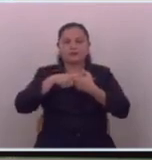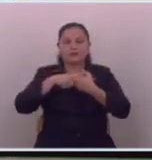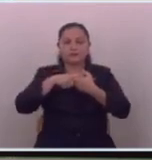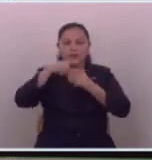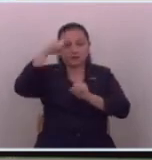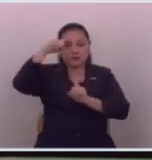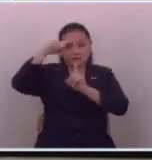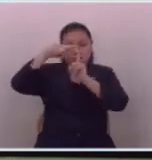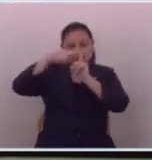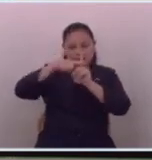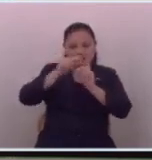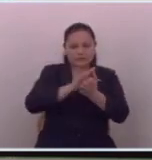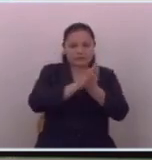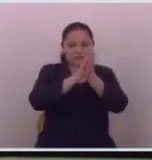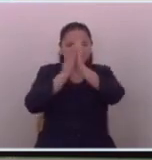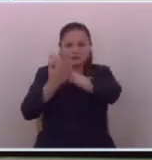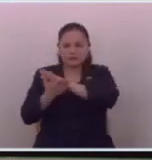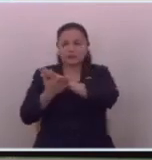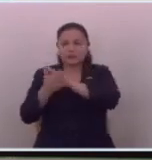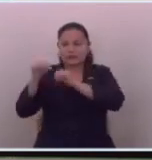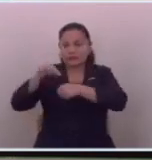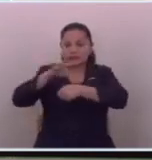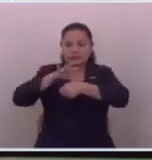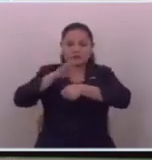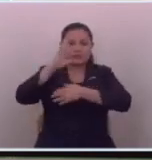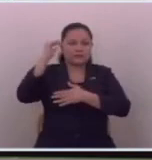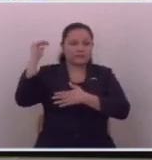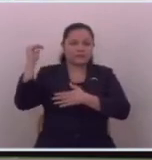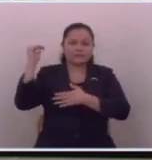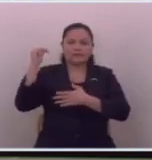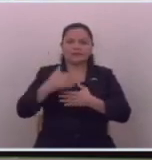positiva de ese cambio que se está teniendo en este país